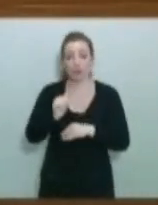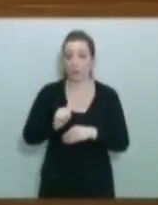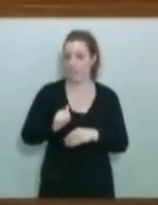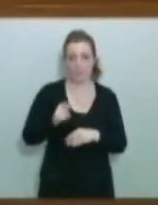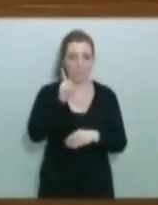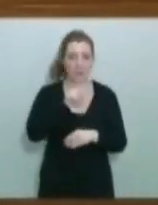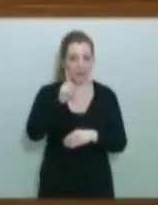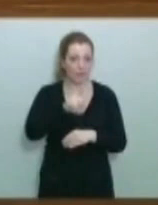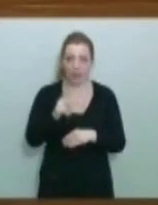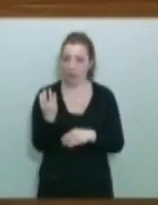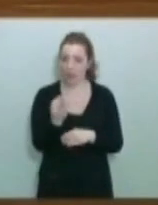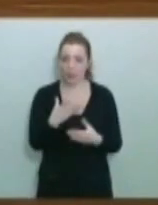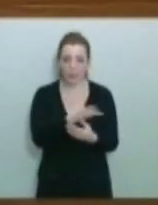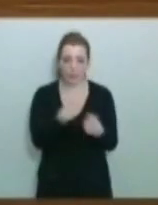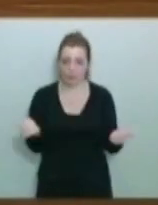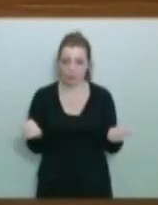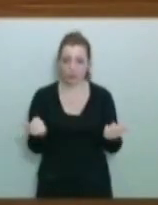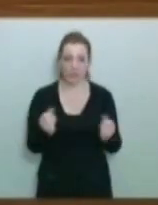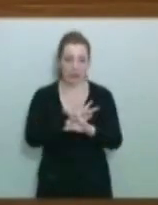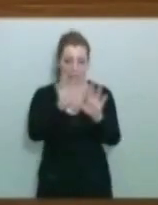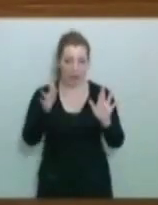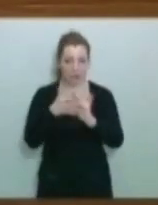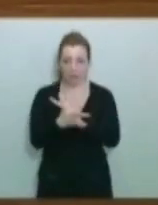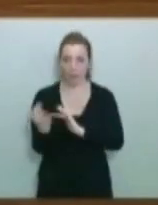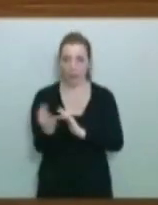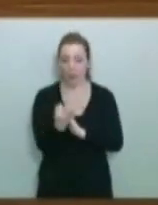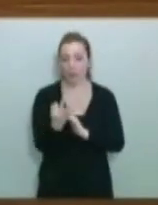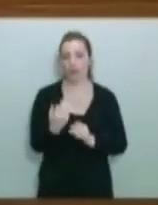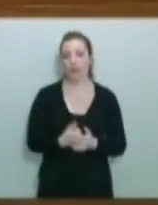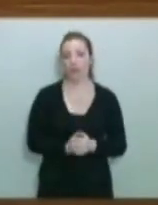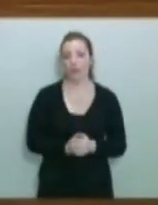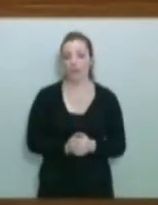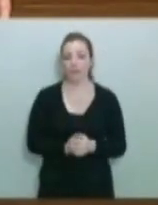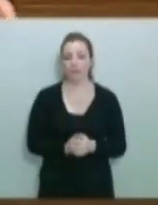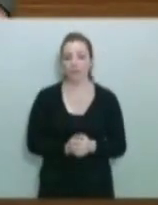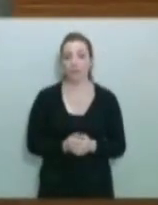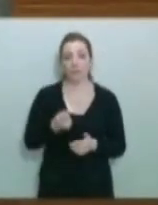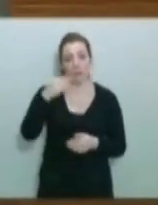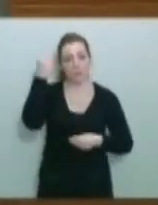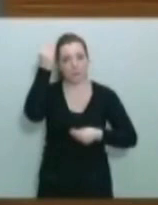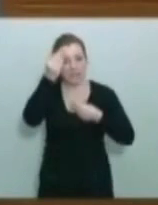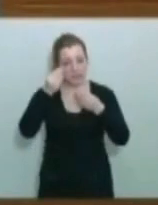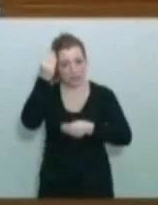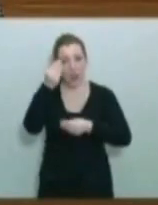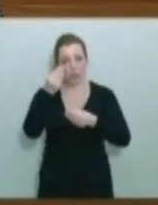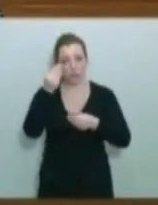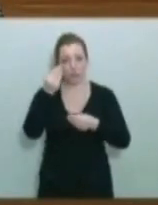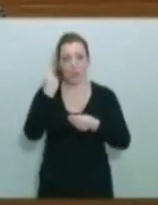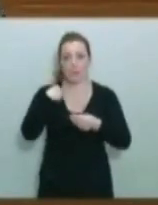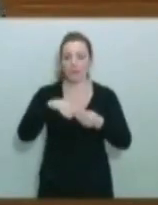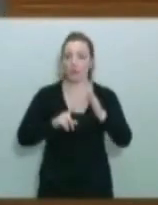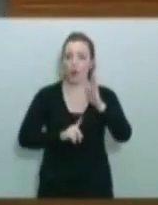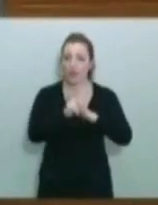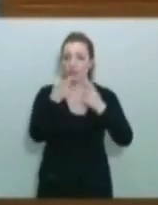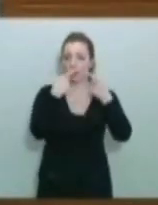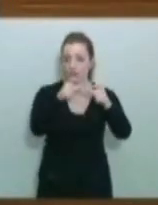tuvimos ocasión de debatir muchas cuestiones en aquel momento. Y creemos, efectivamente, que para optimizar el desarrollo del sector